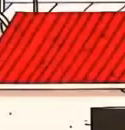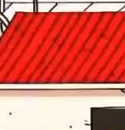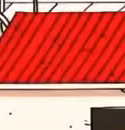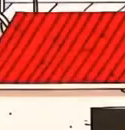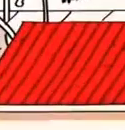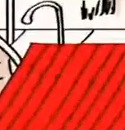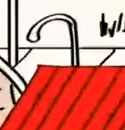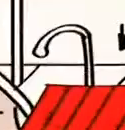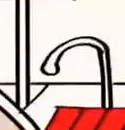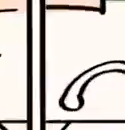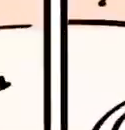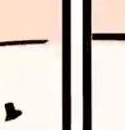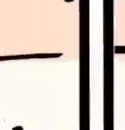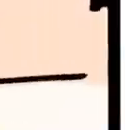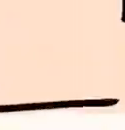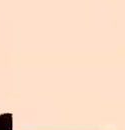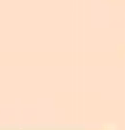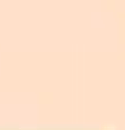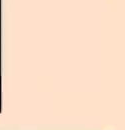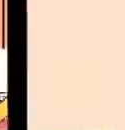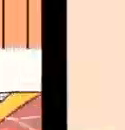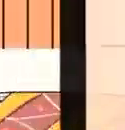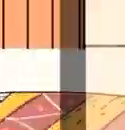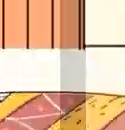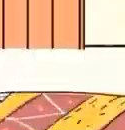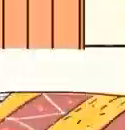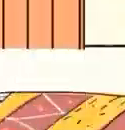¡Aprendo en casa!